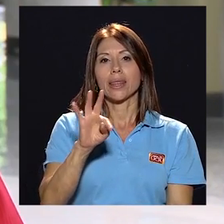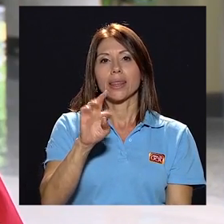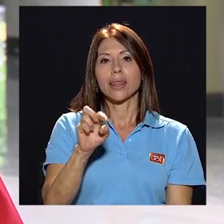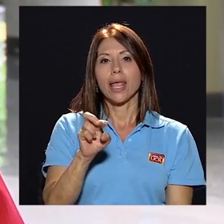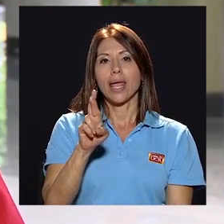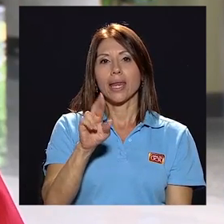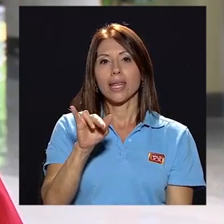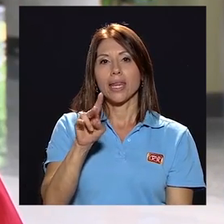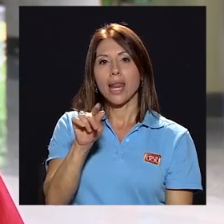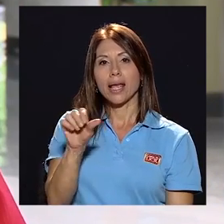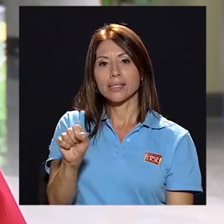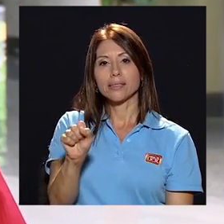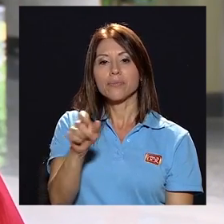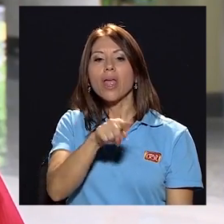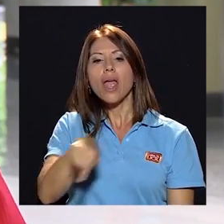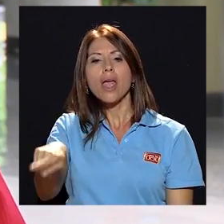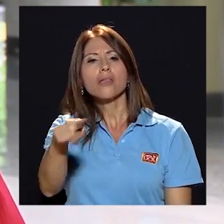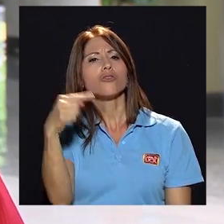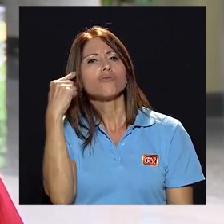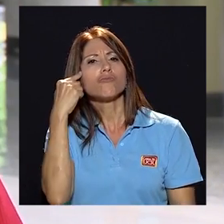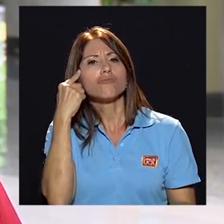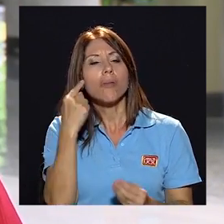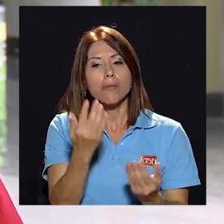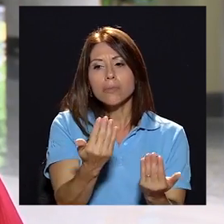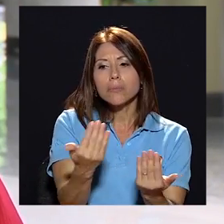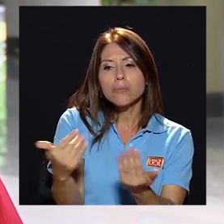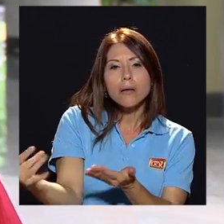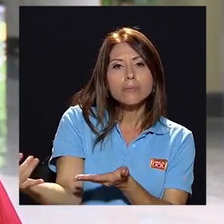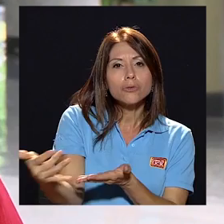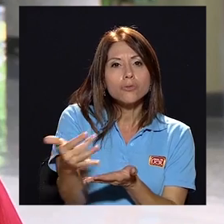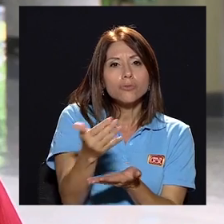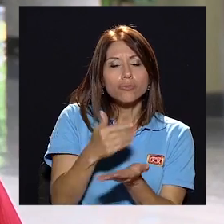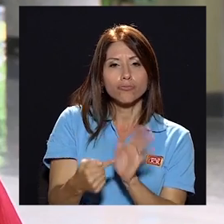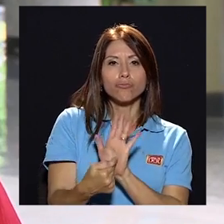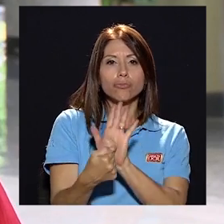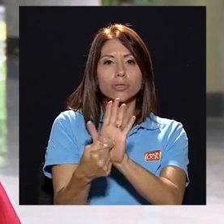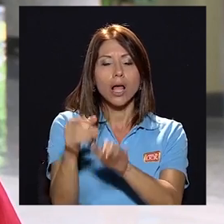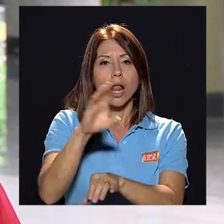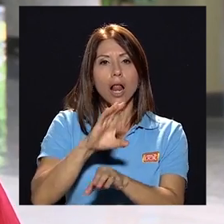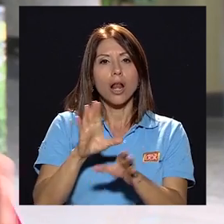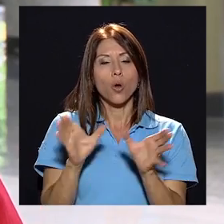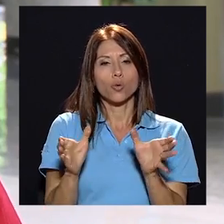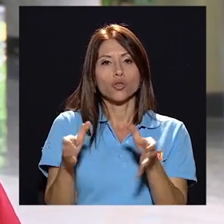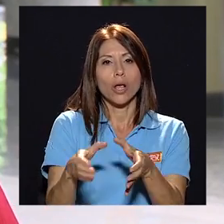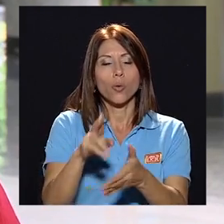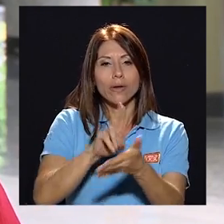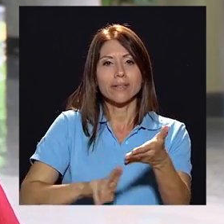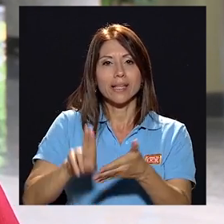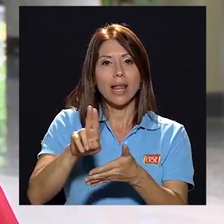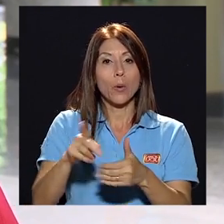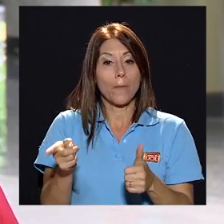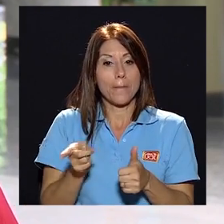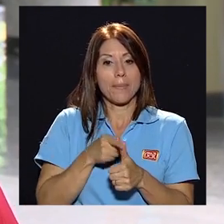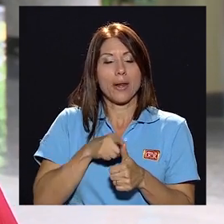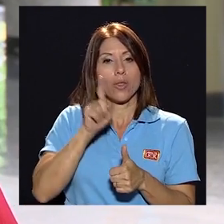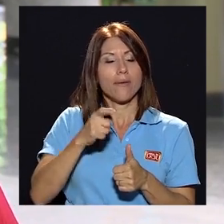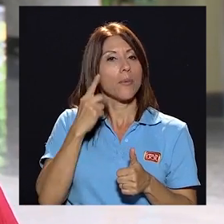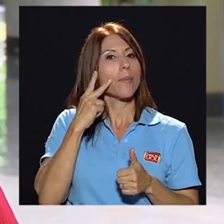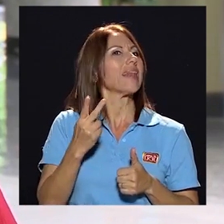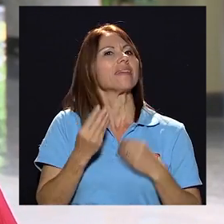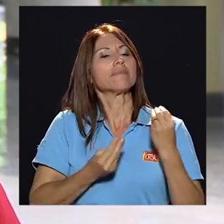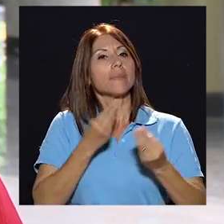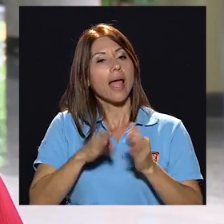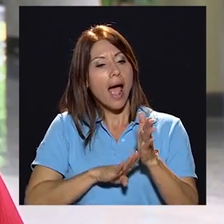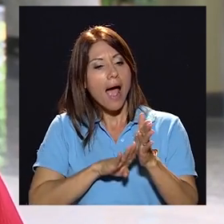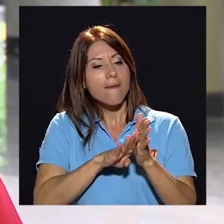y expresar los planteamientos que ellos tengan ante el consejo universitario pero en primer lugar lo que tenemos que ver es cuál es el nivel de